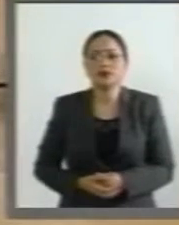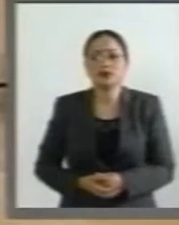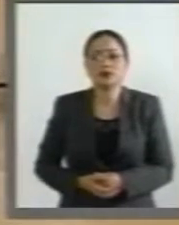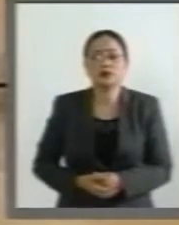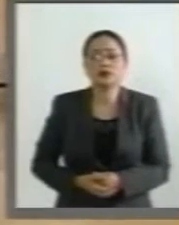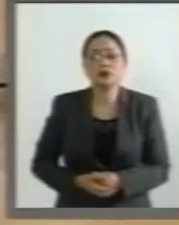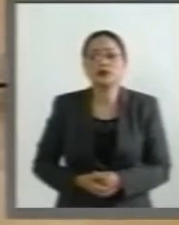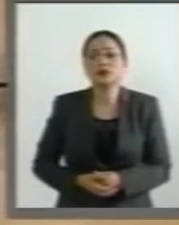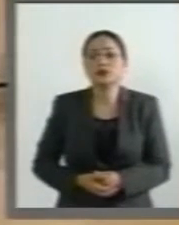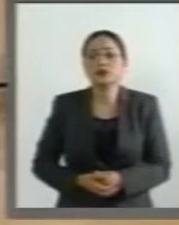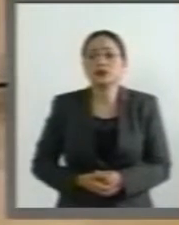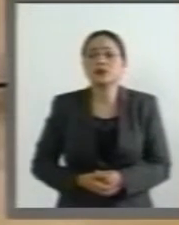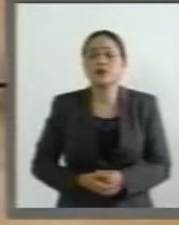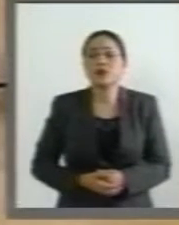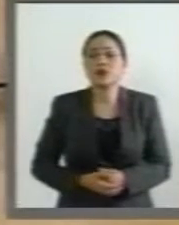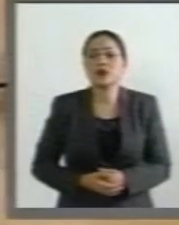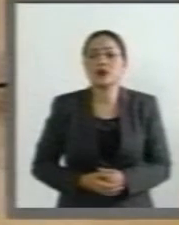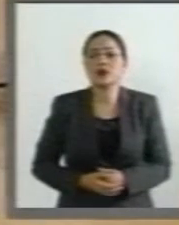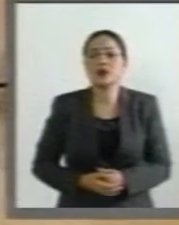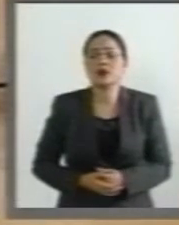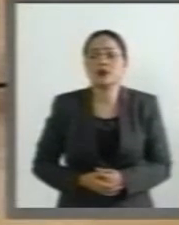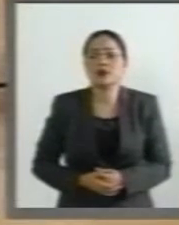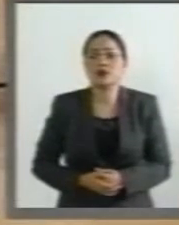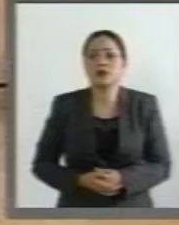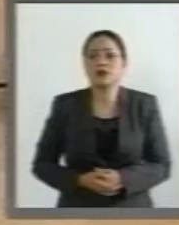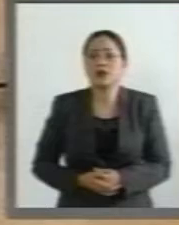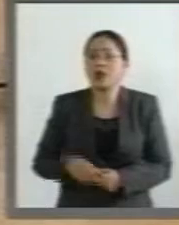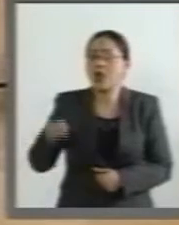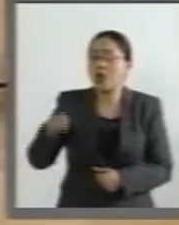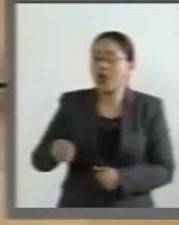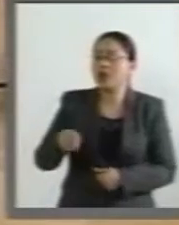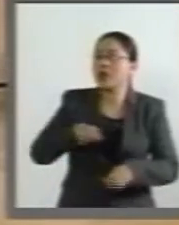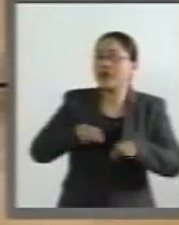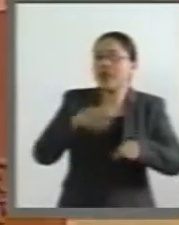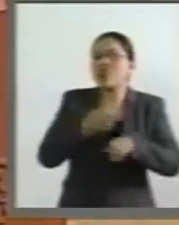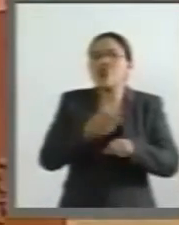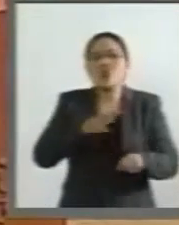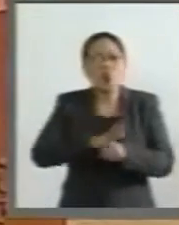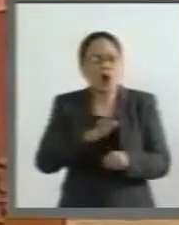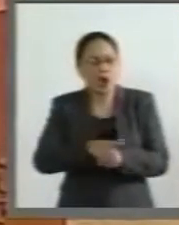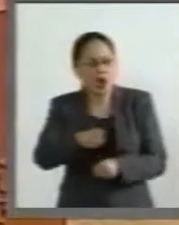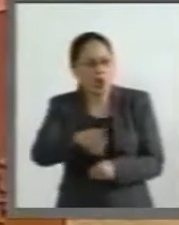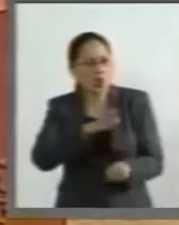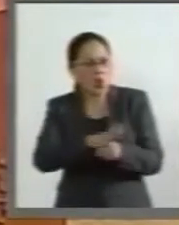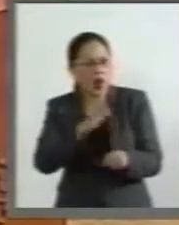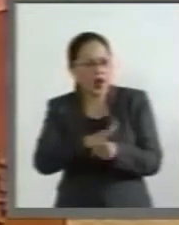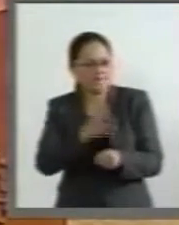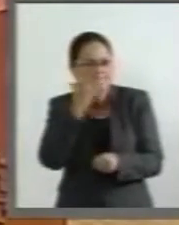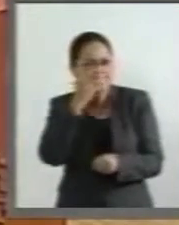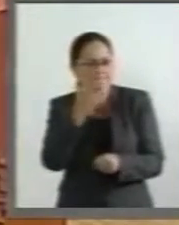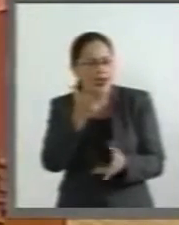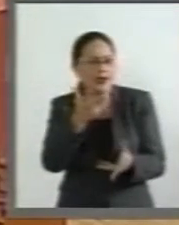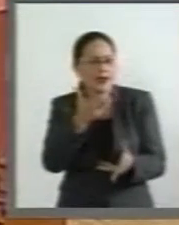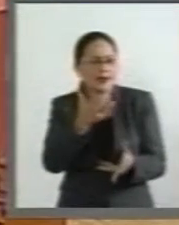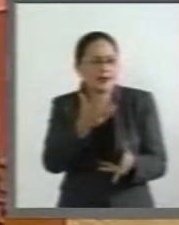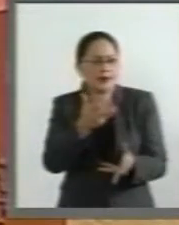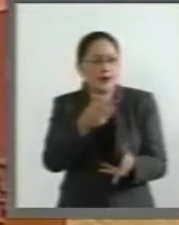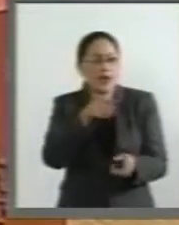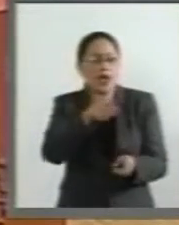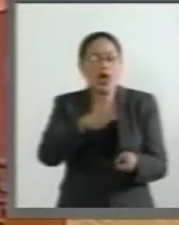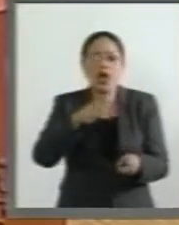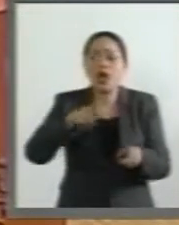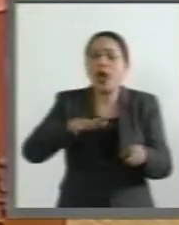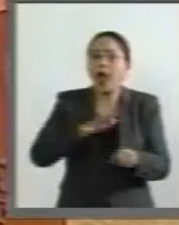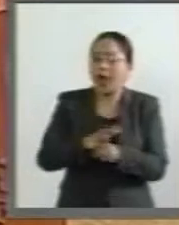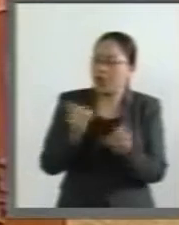El empleado se va a poner duro en la medida en que el jefe se